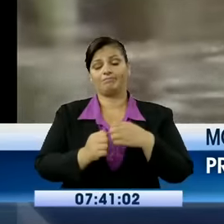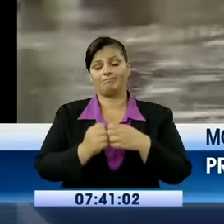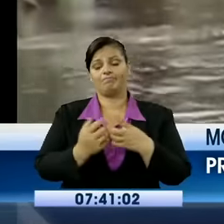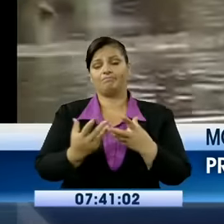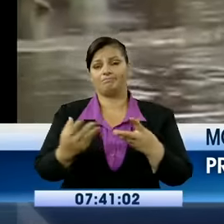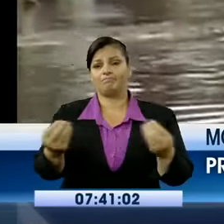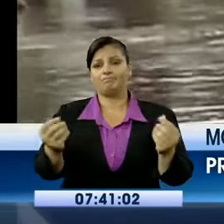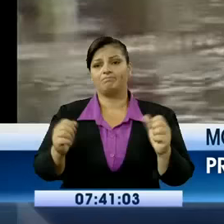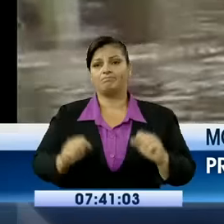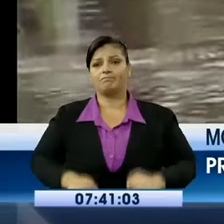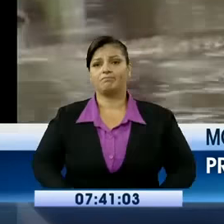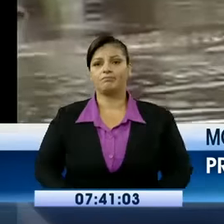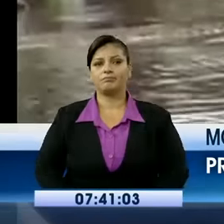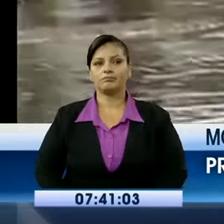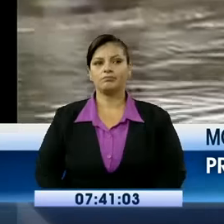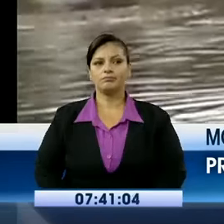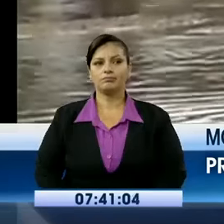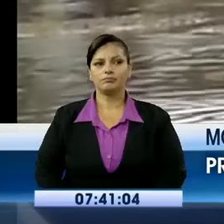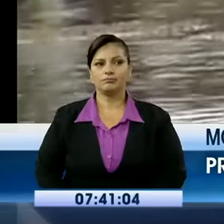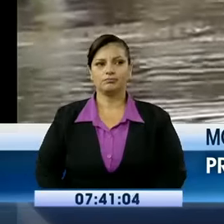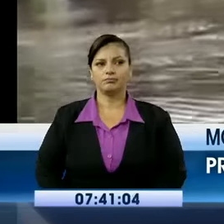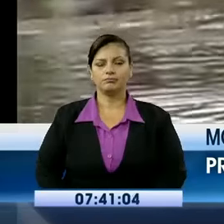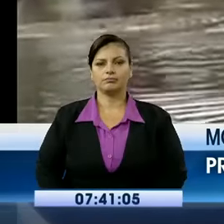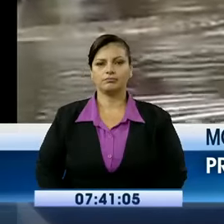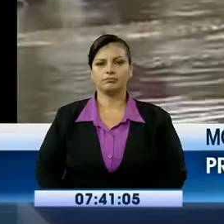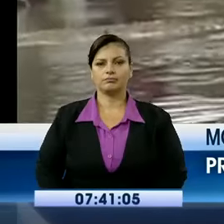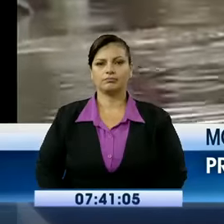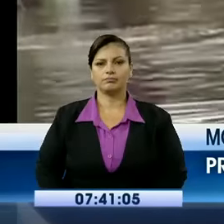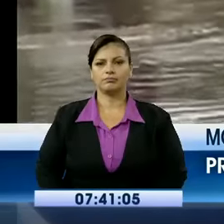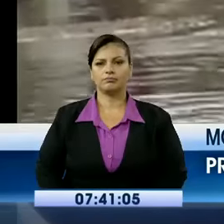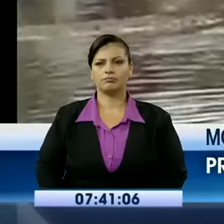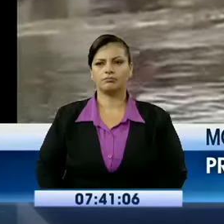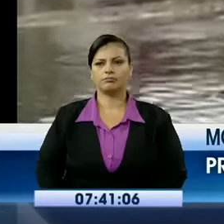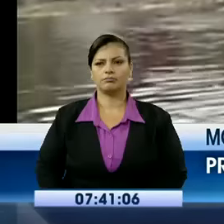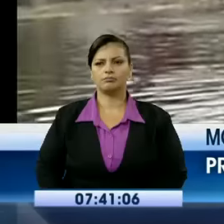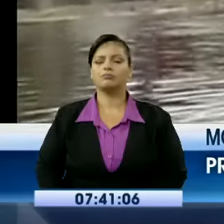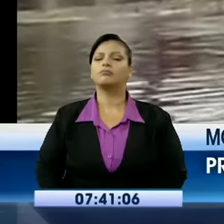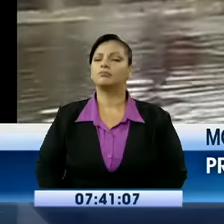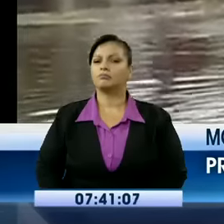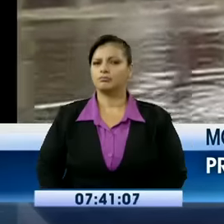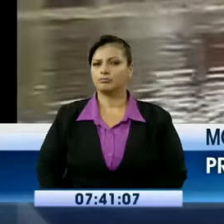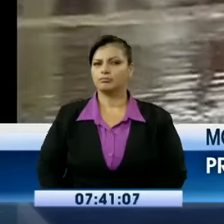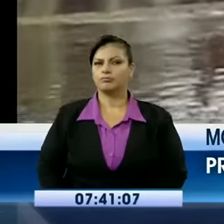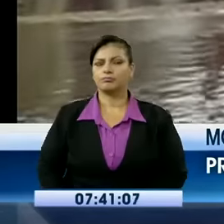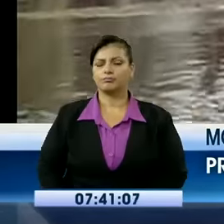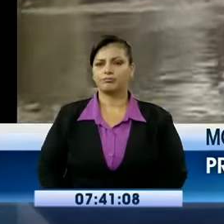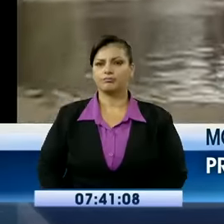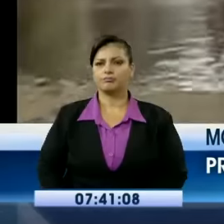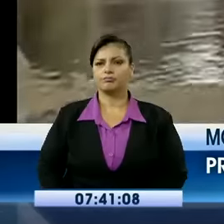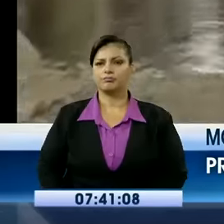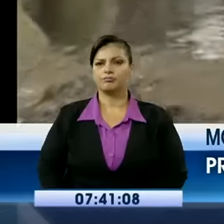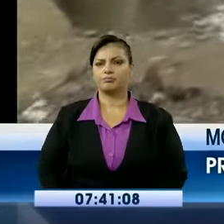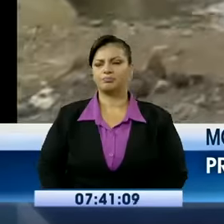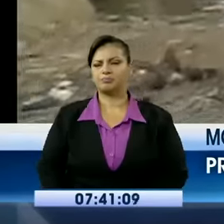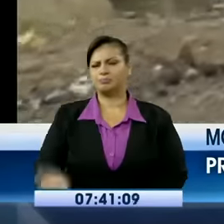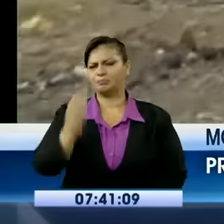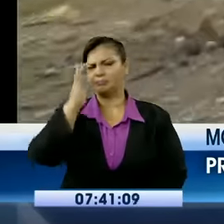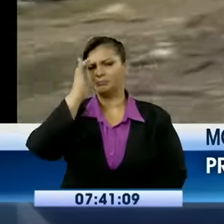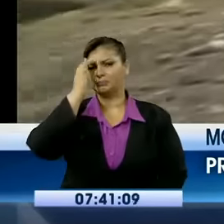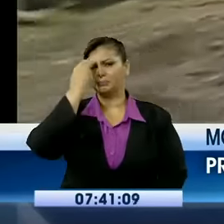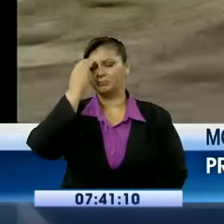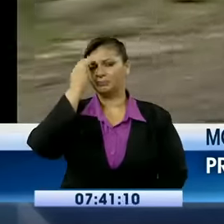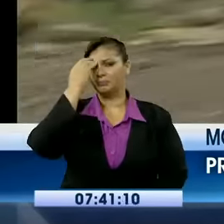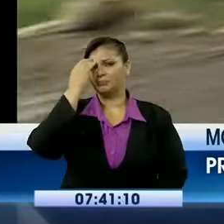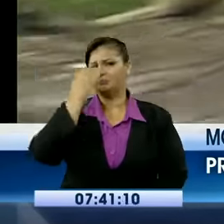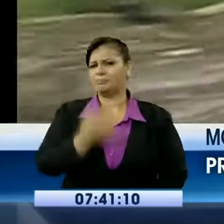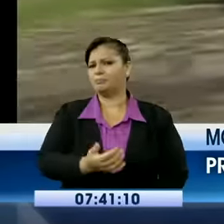preocupación por parte de la población continúa. ¿Por qué? Si nosotros observamos un poco hacia el cielo, nos vamos a dar